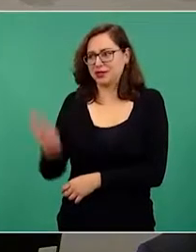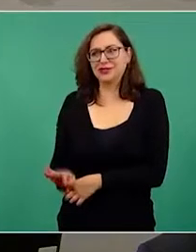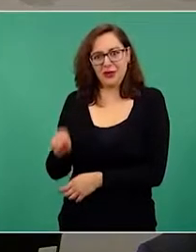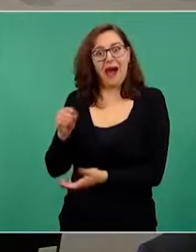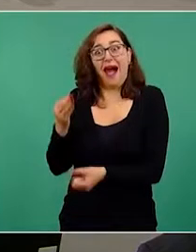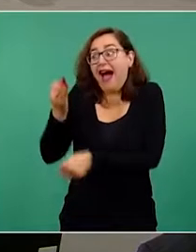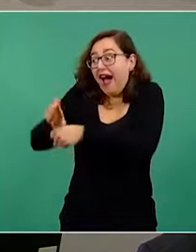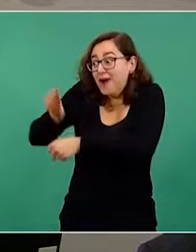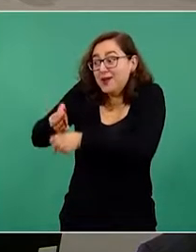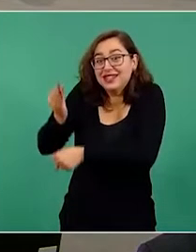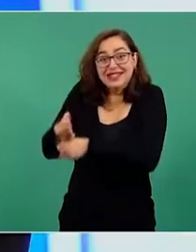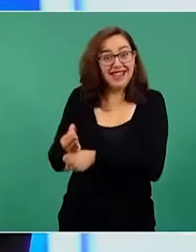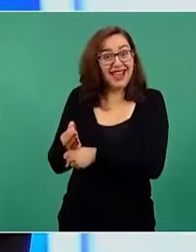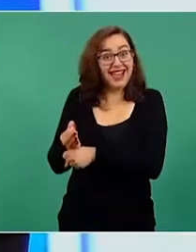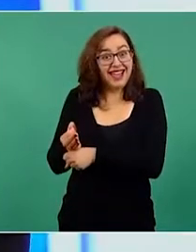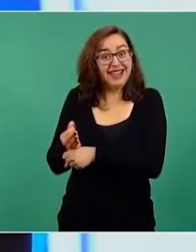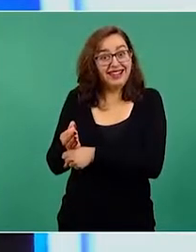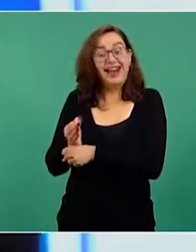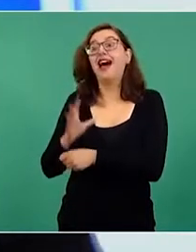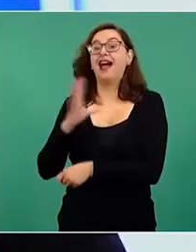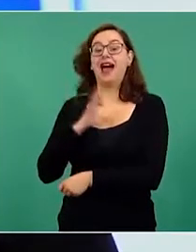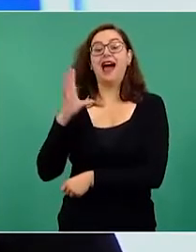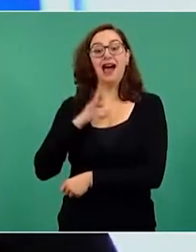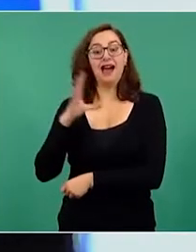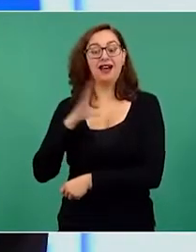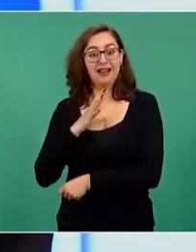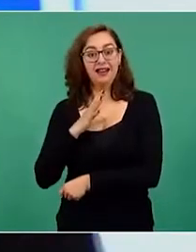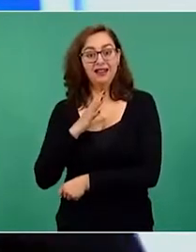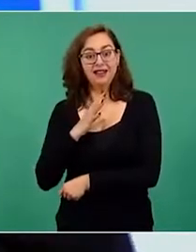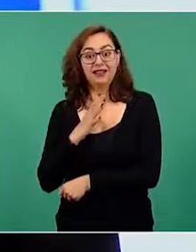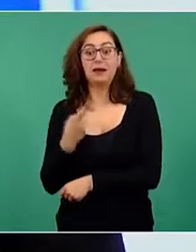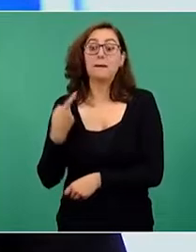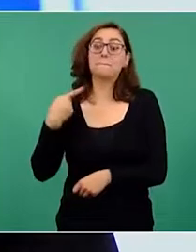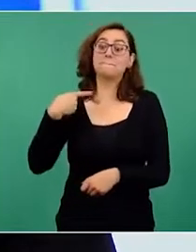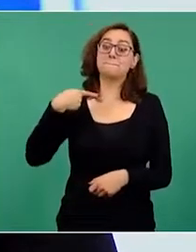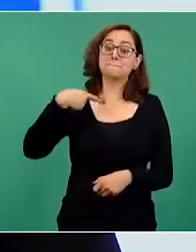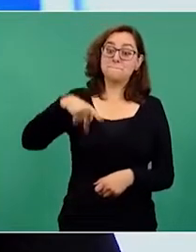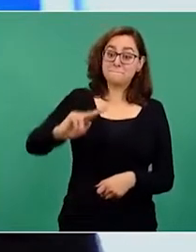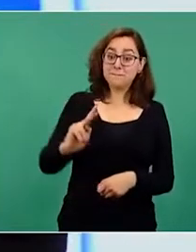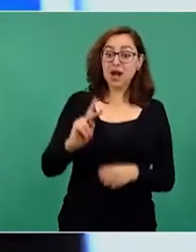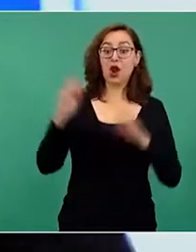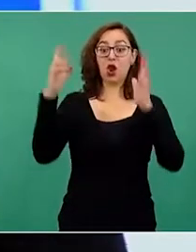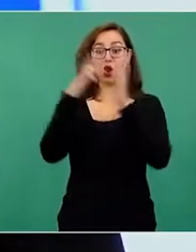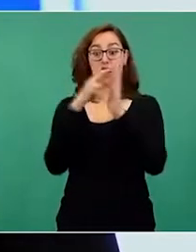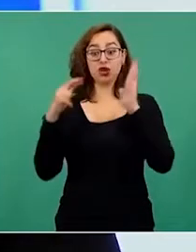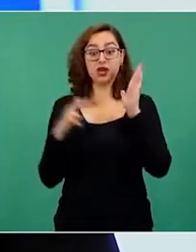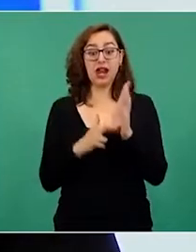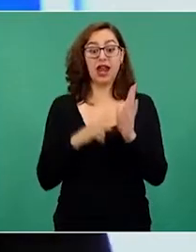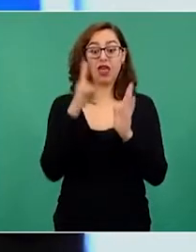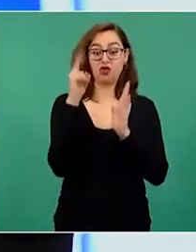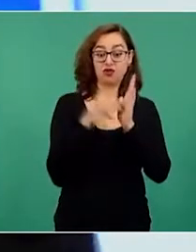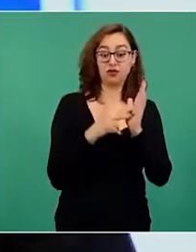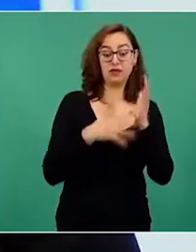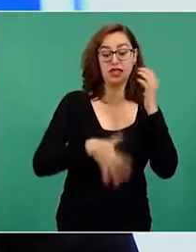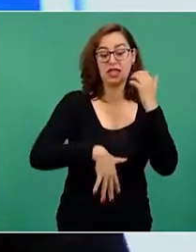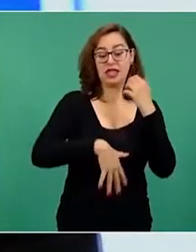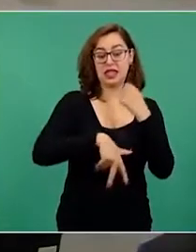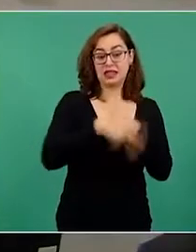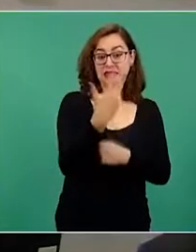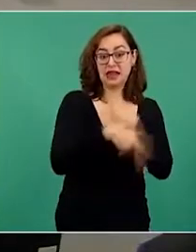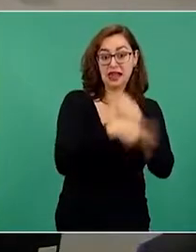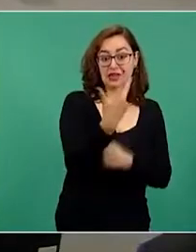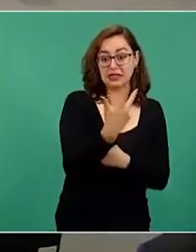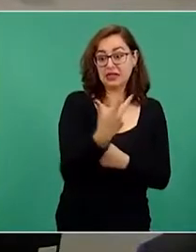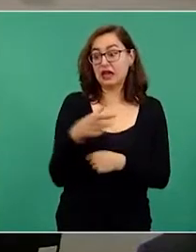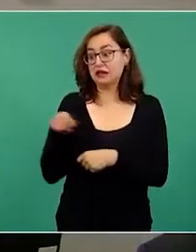que se consume en México. Sin embargo, las reglas de la Reforma Energética de 2013 la obligan